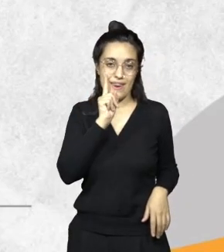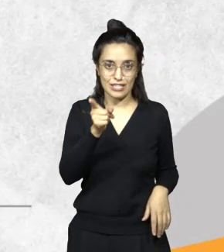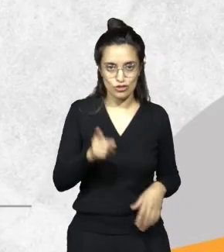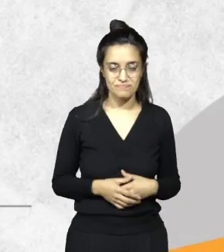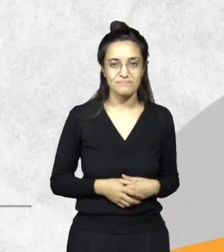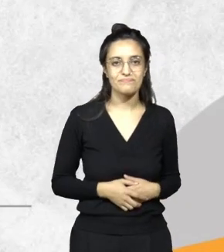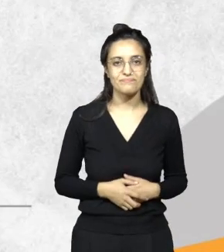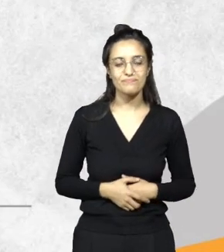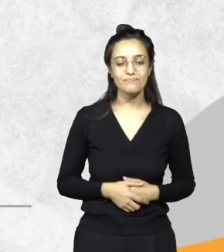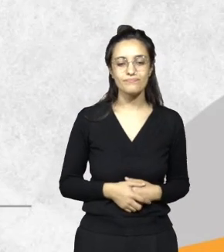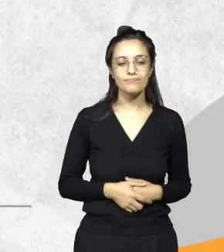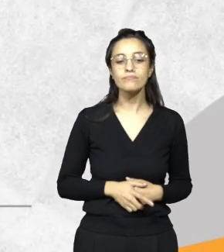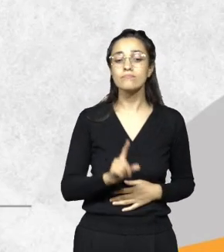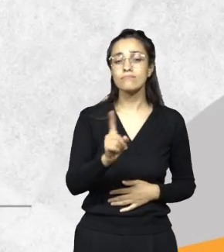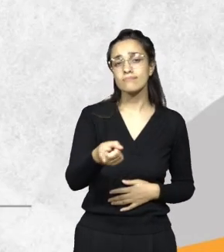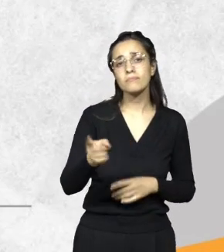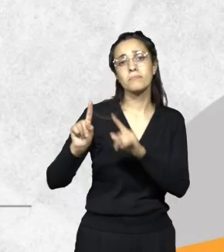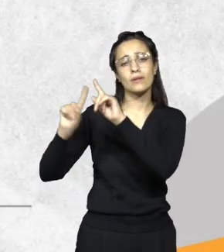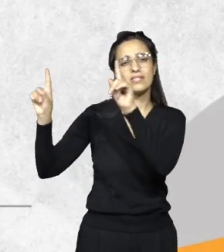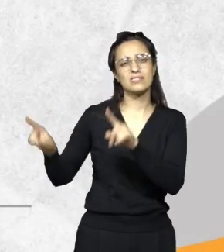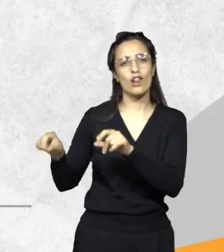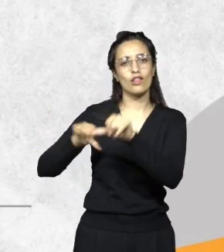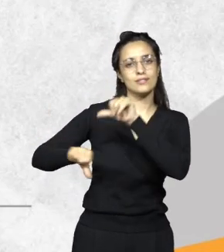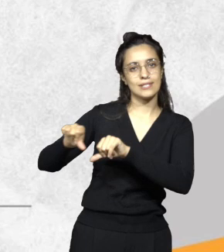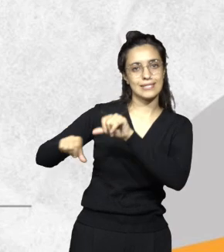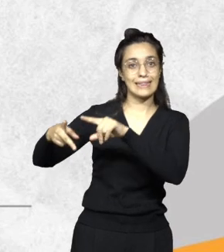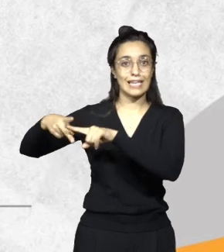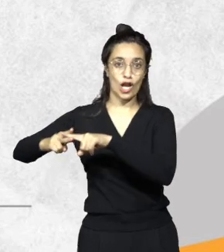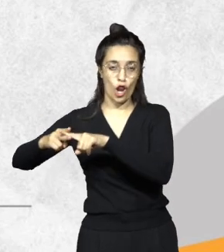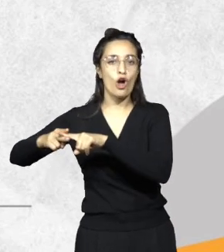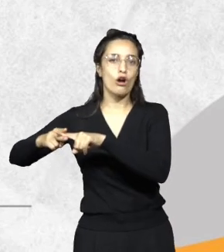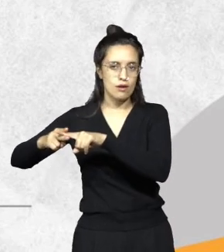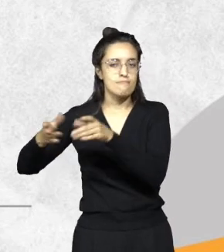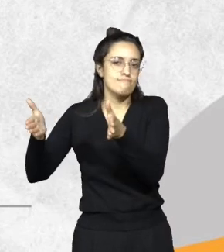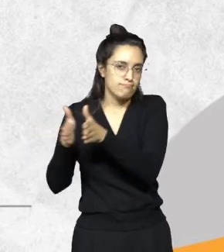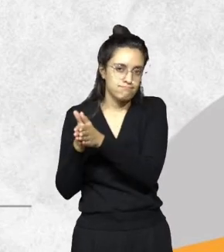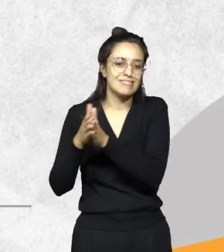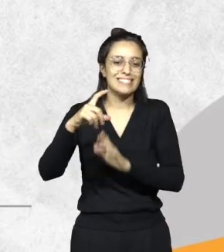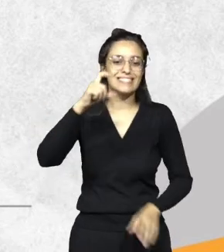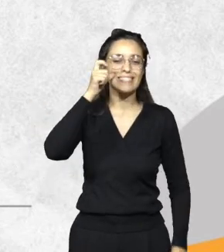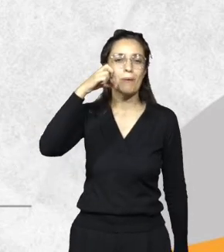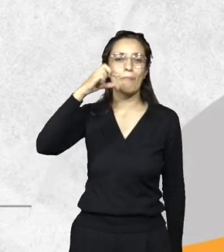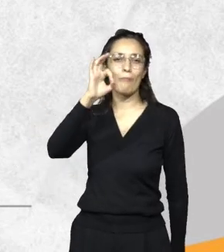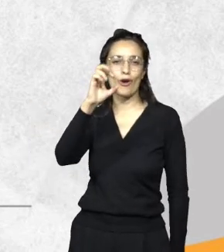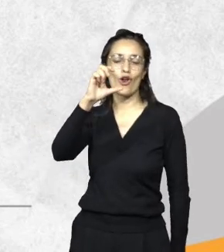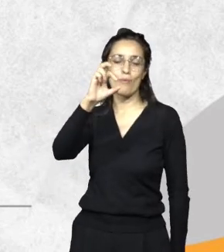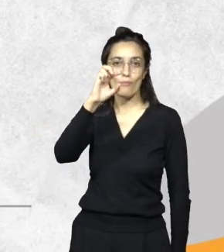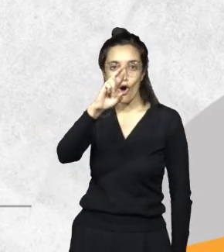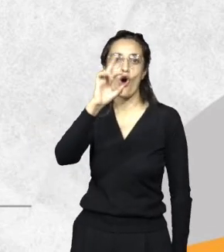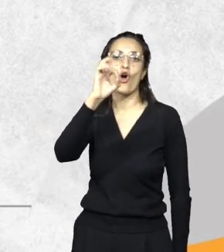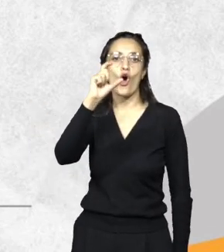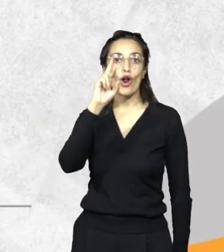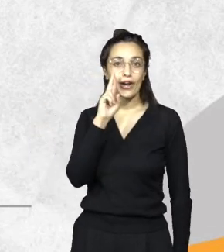También laburamos en conjunto con el Ministerio de Ciencia y Tecnología, con el CEPROCOR, están aquí presentes muchos de los organismos que estoy